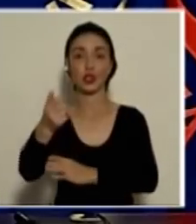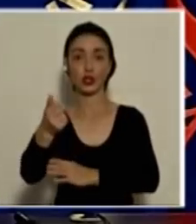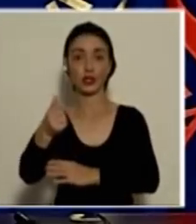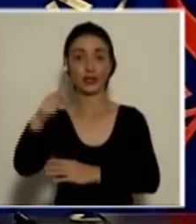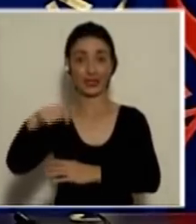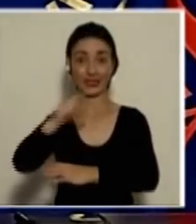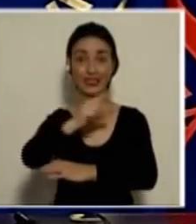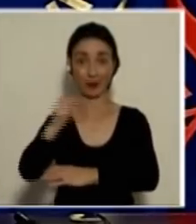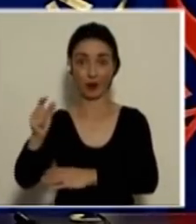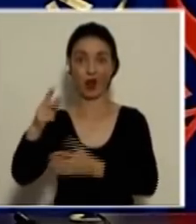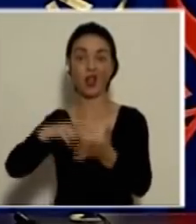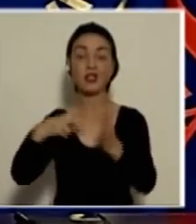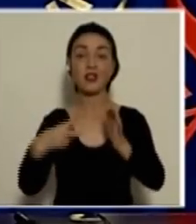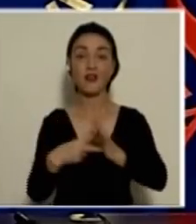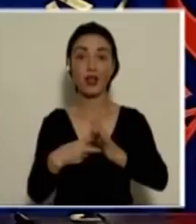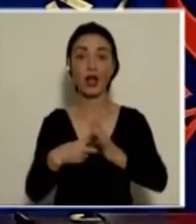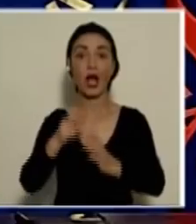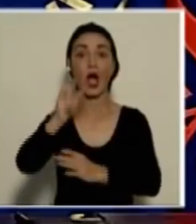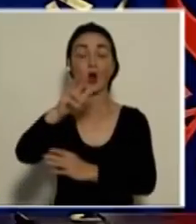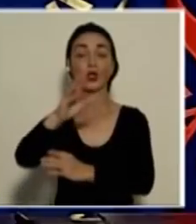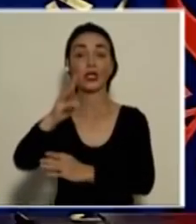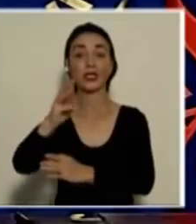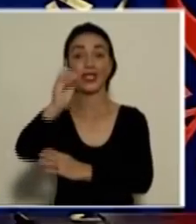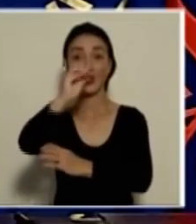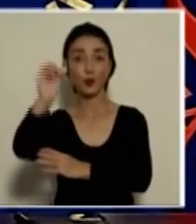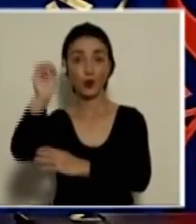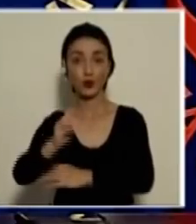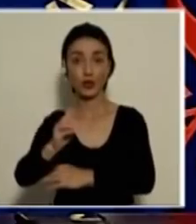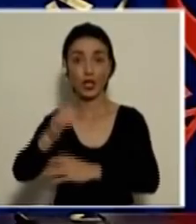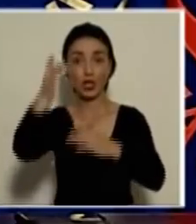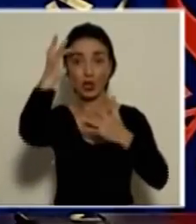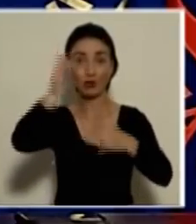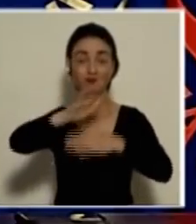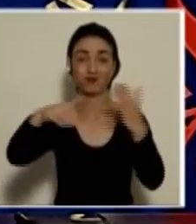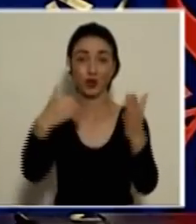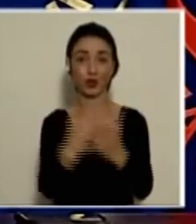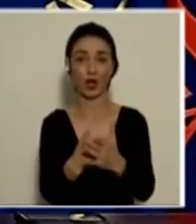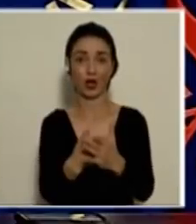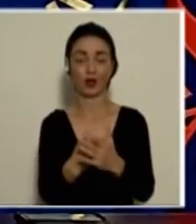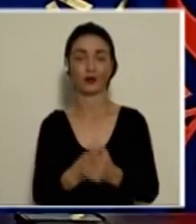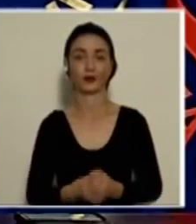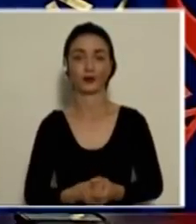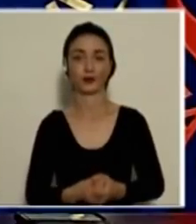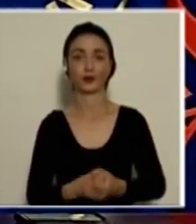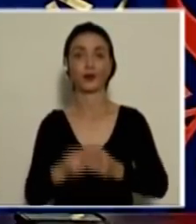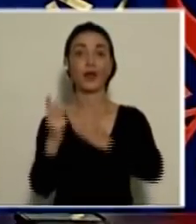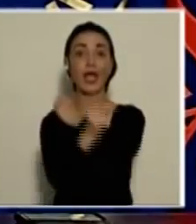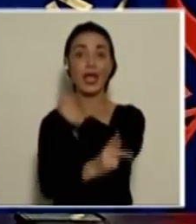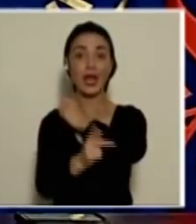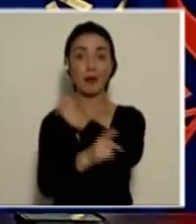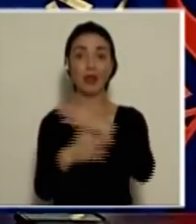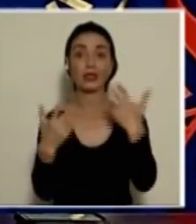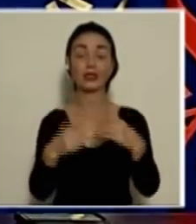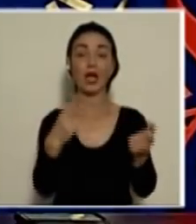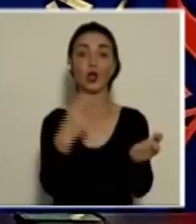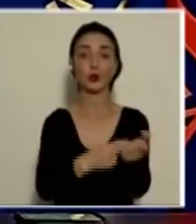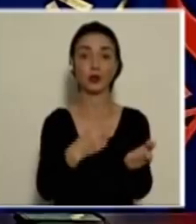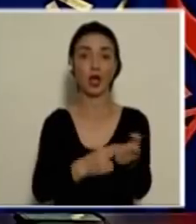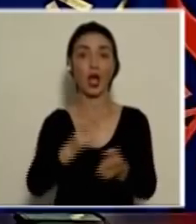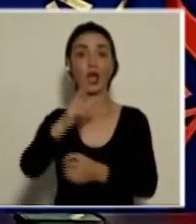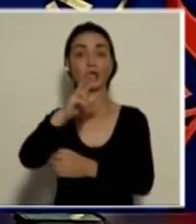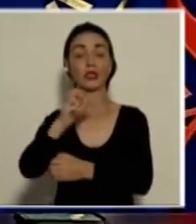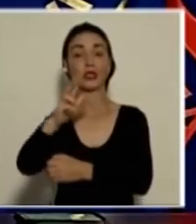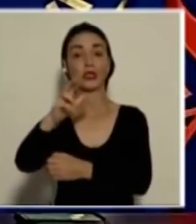esta semana, lo que significa el 36% de los casos totales. En el país se han hospitalizado 330